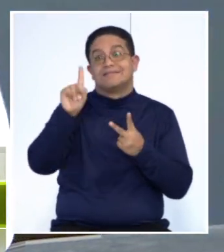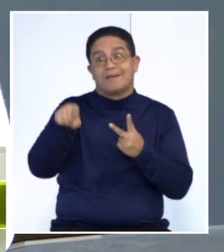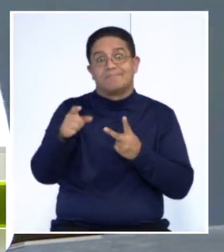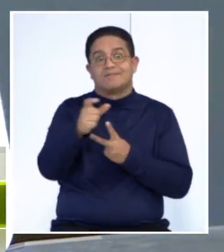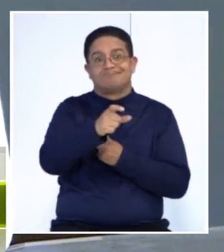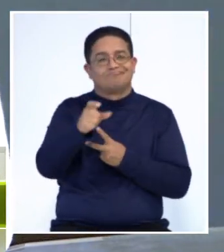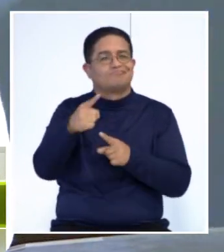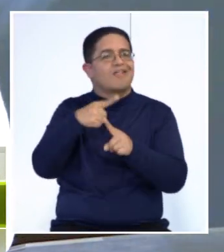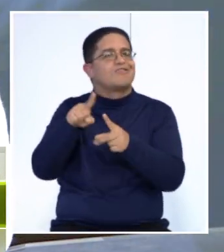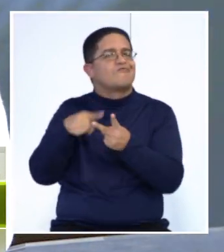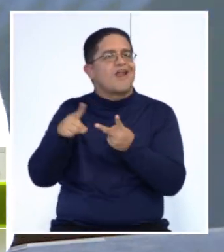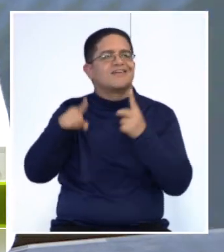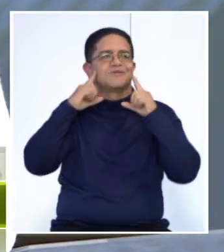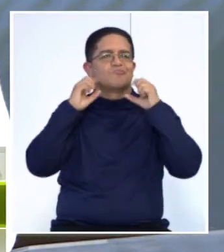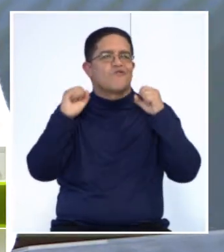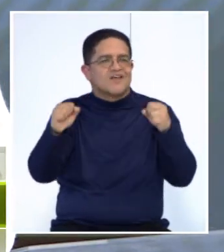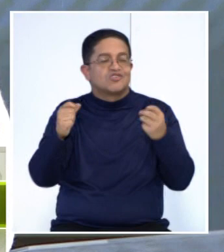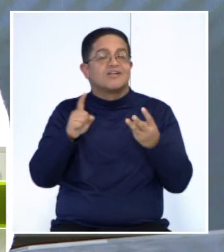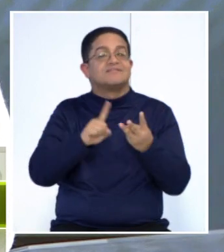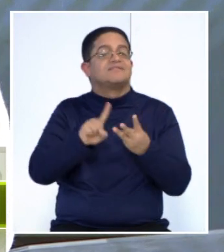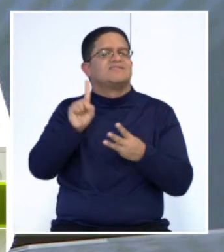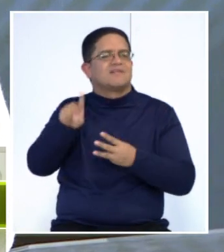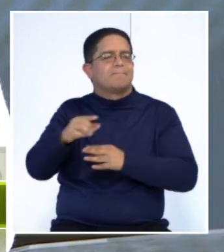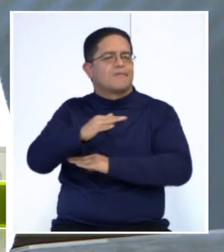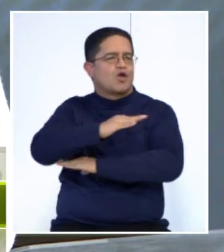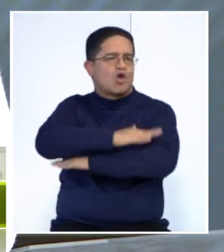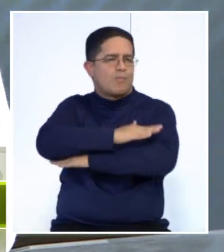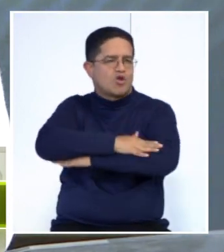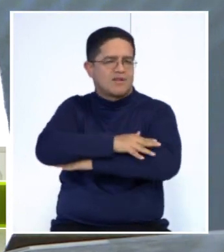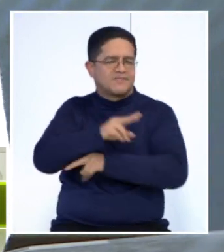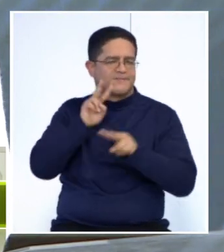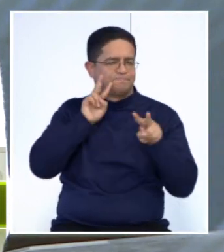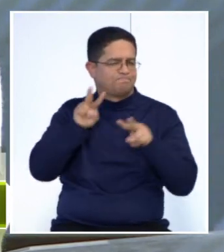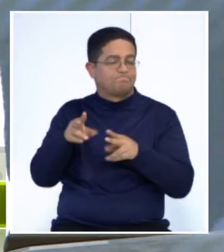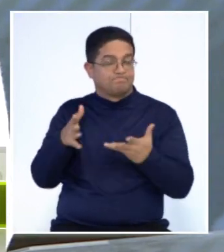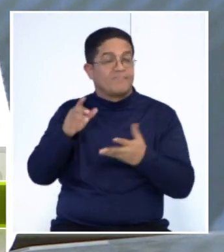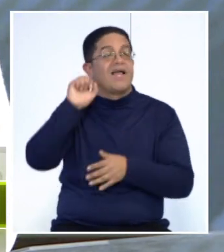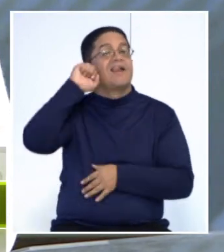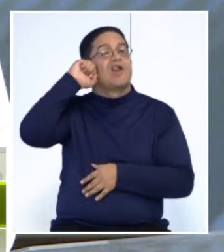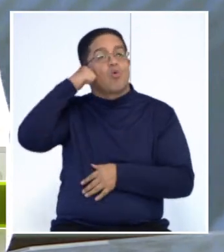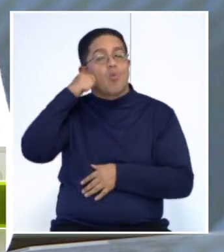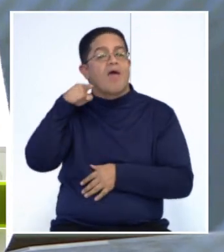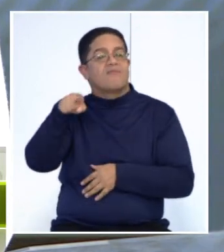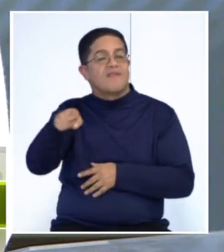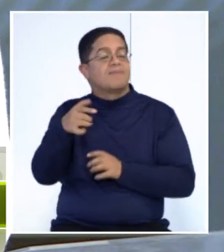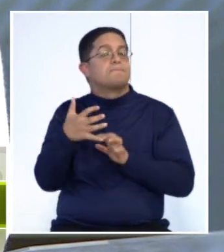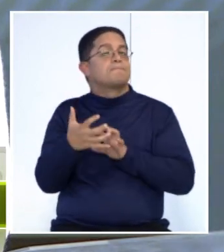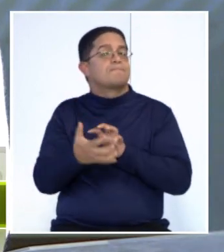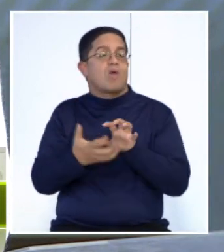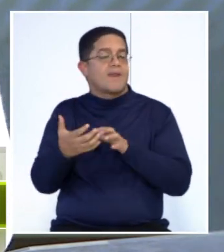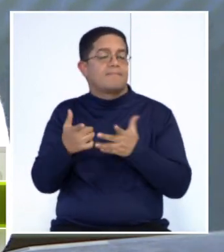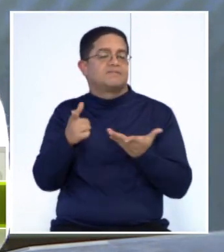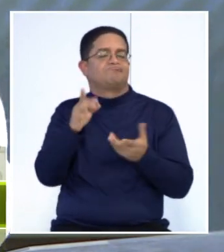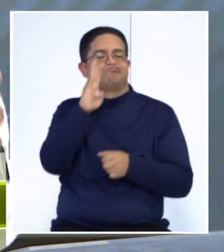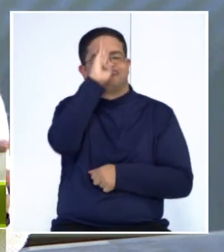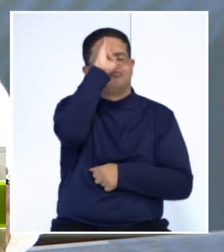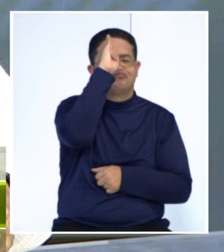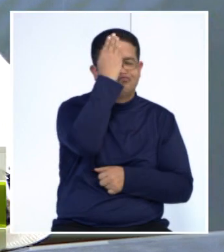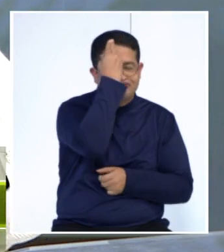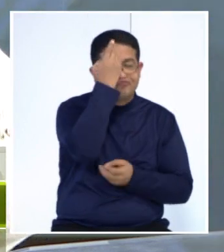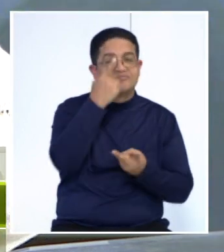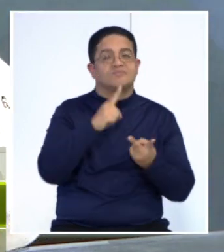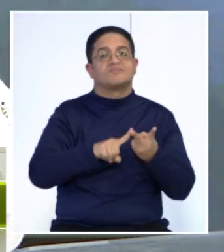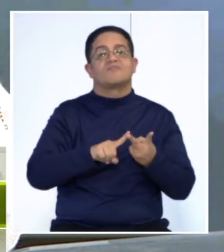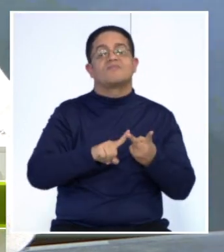de la medicina y además el comportamiento. Recordemos que también esta patología es un cambio de conducta, además